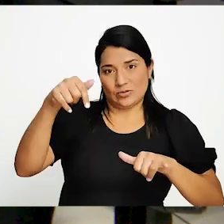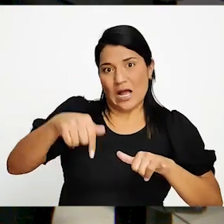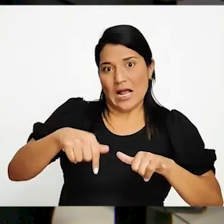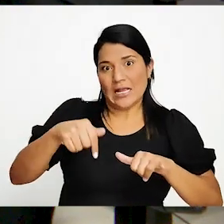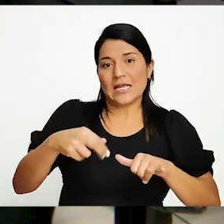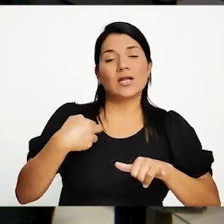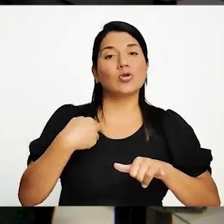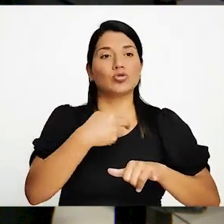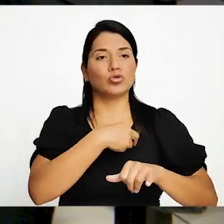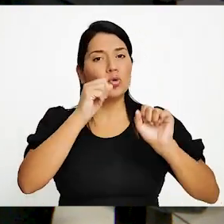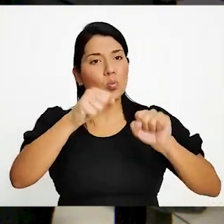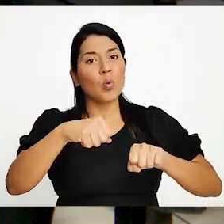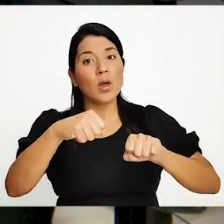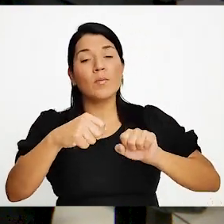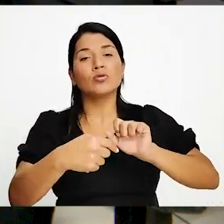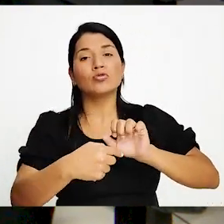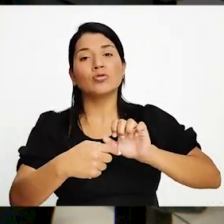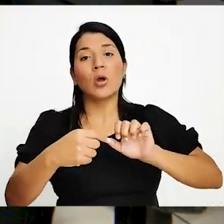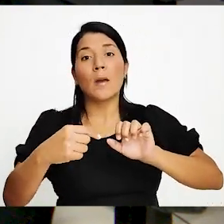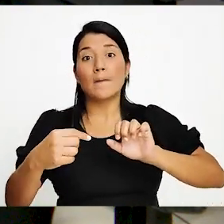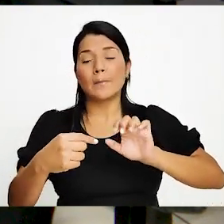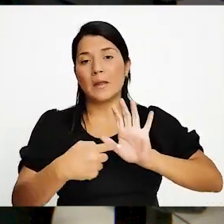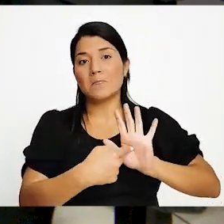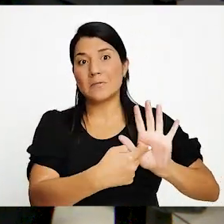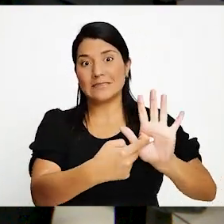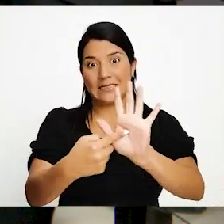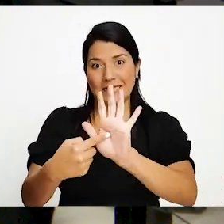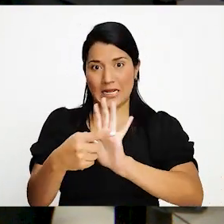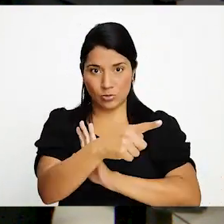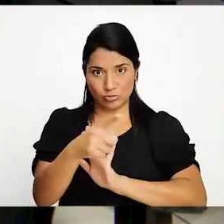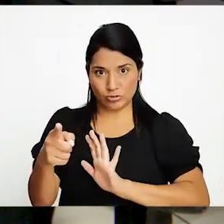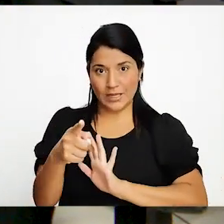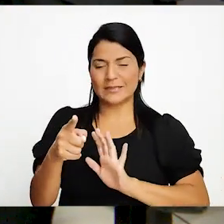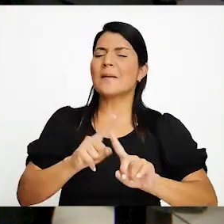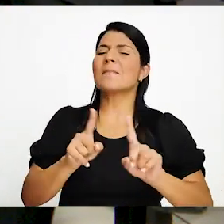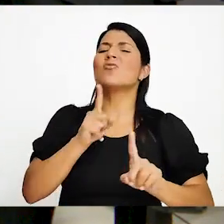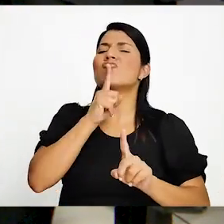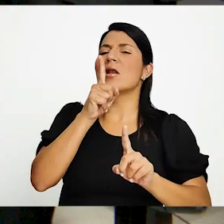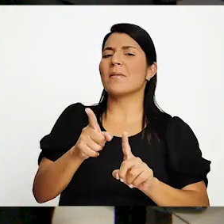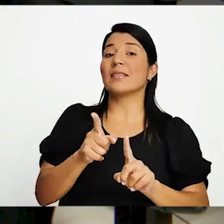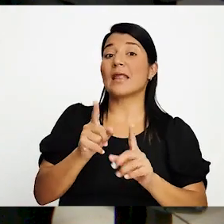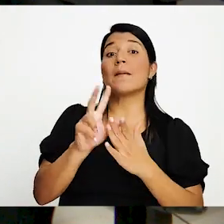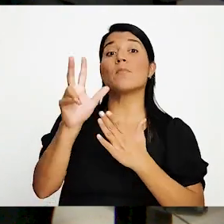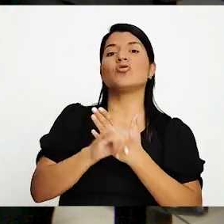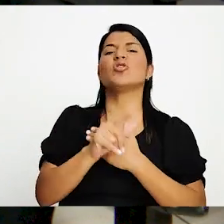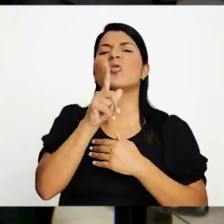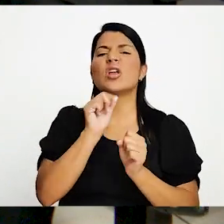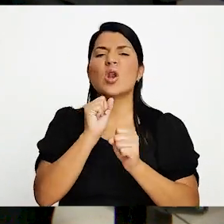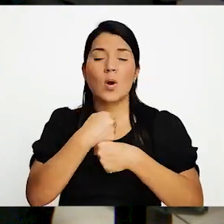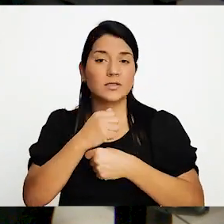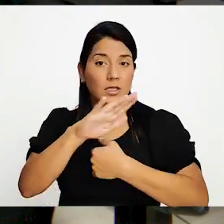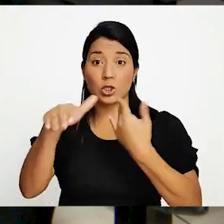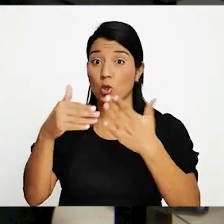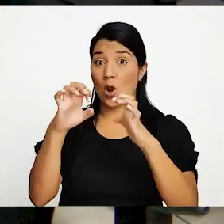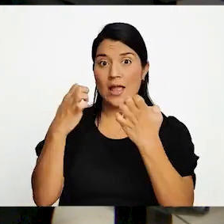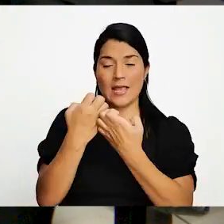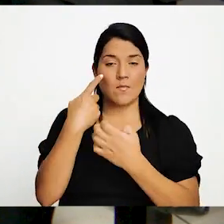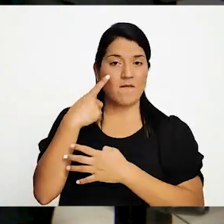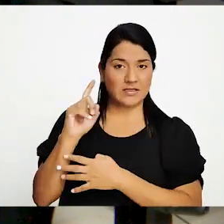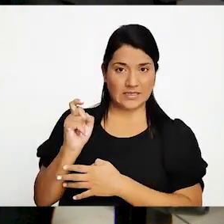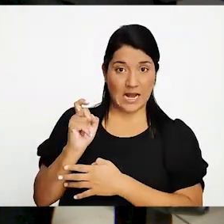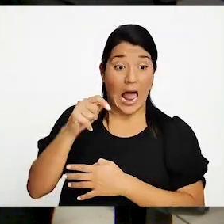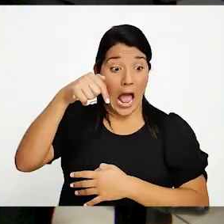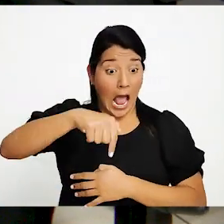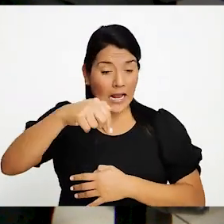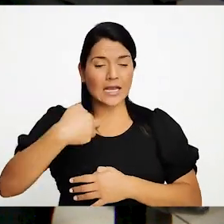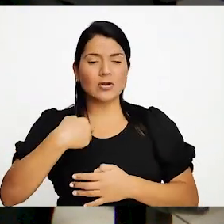presentarnos ante ustedes a explicarles un poco, pero en realidad el proyecto nace de todo el equipo de Fiscalía y aquí se le dio forma. Nace con la